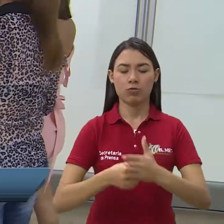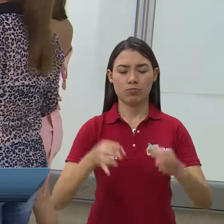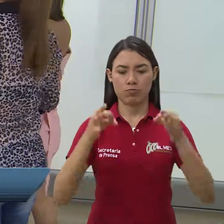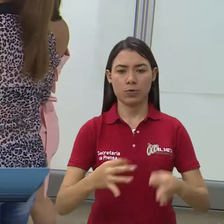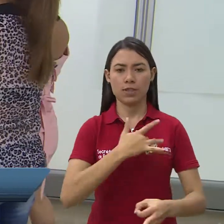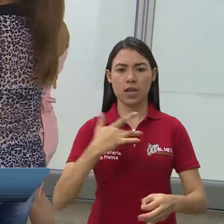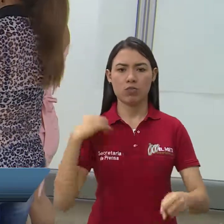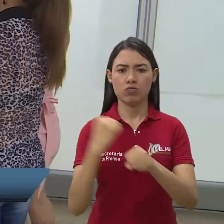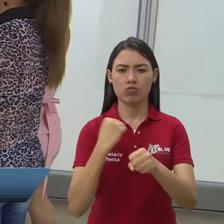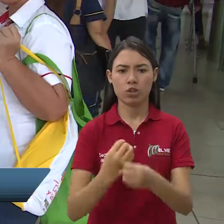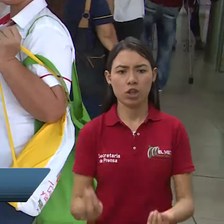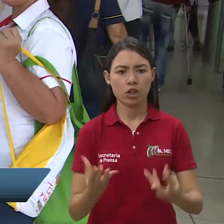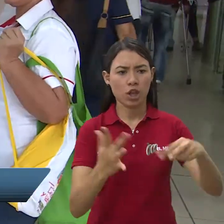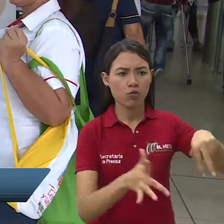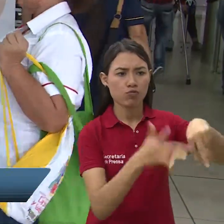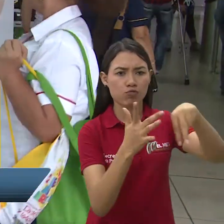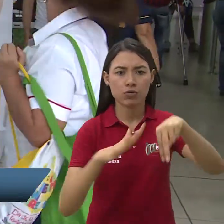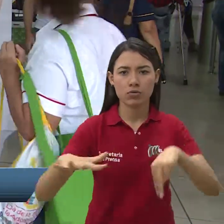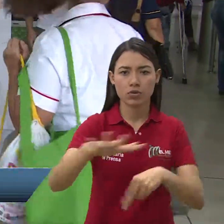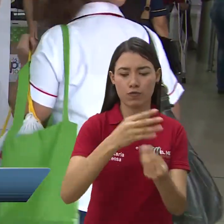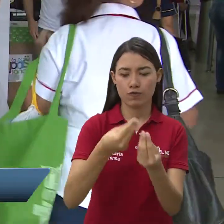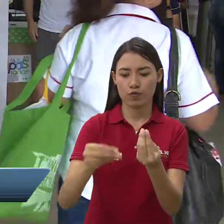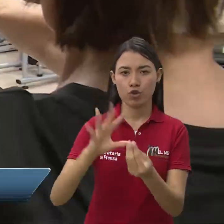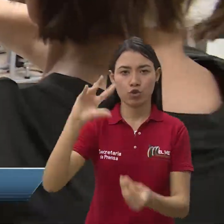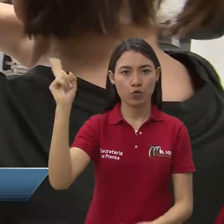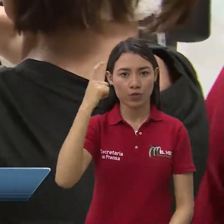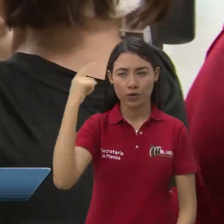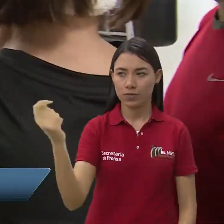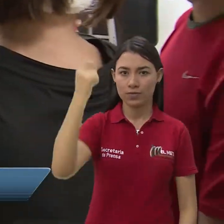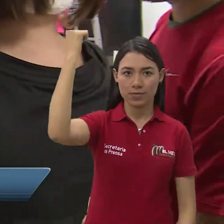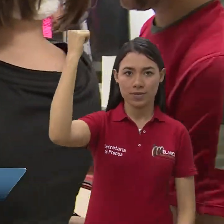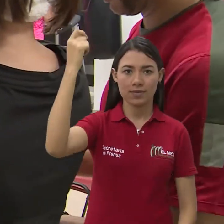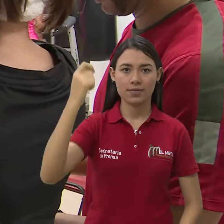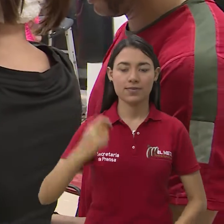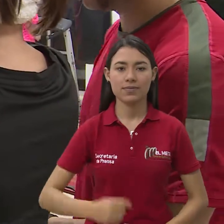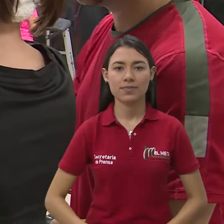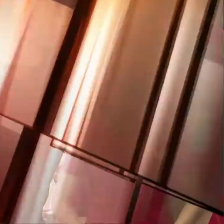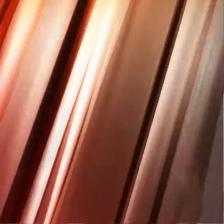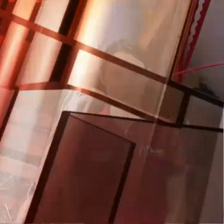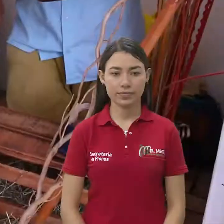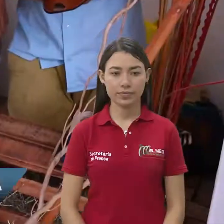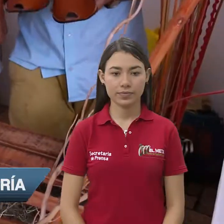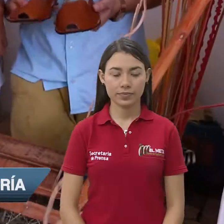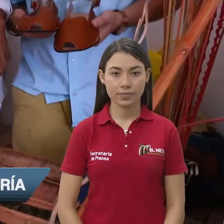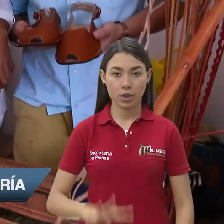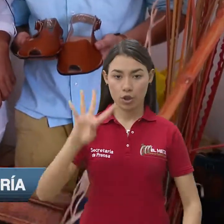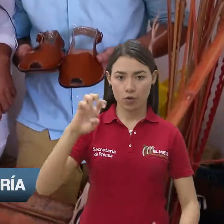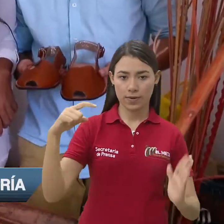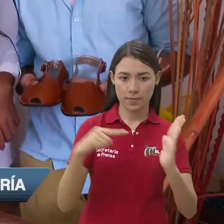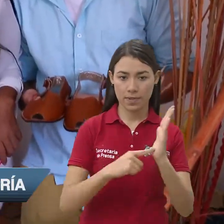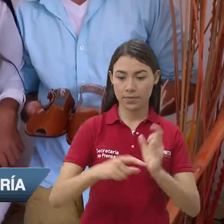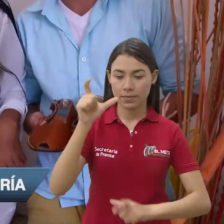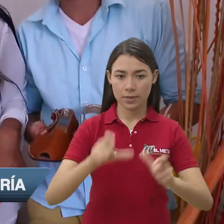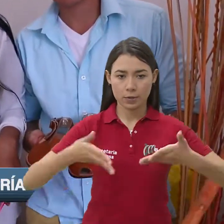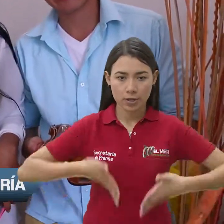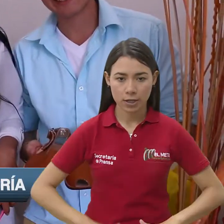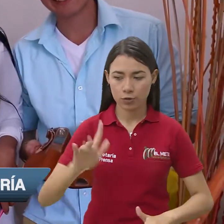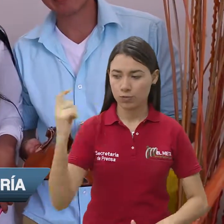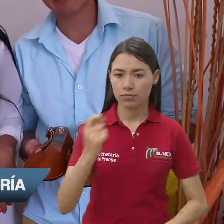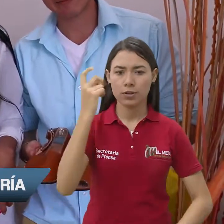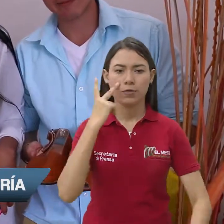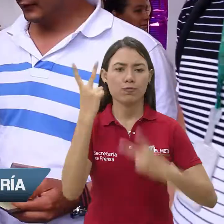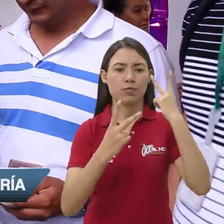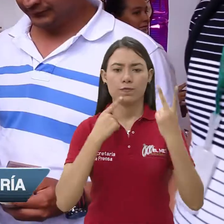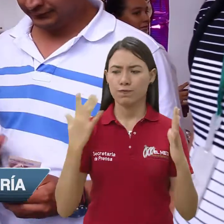gestión en seguridad y salud en el trabajo para funcionarios de la Gobernación del Meta. 9 mil metenses visitaron la feria,